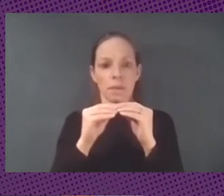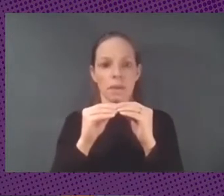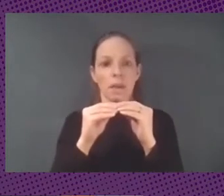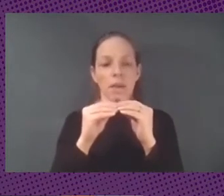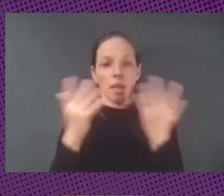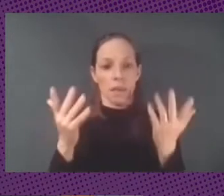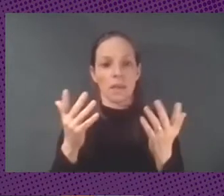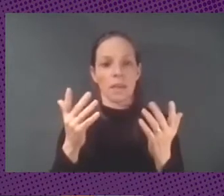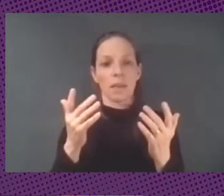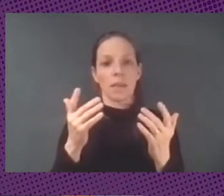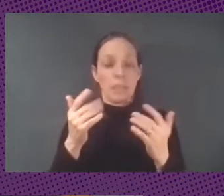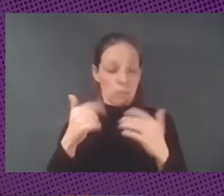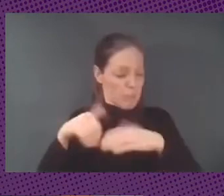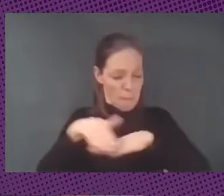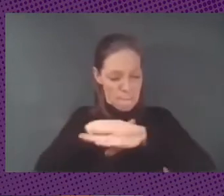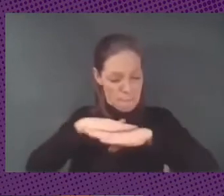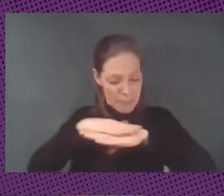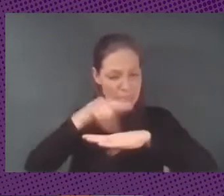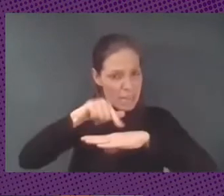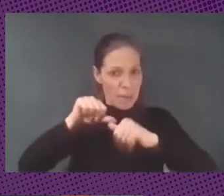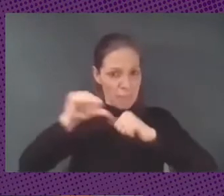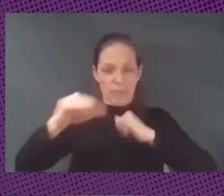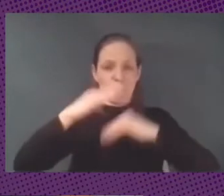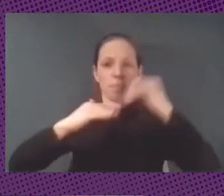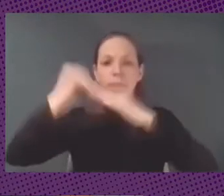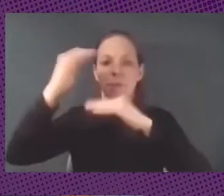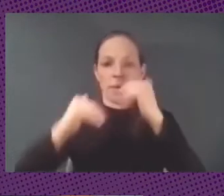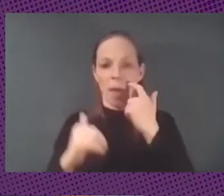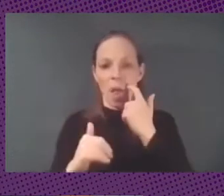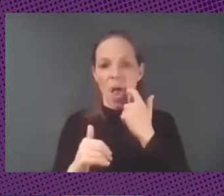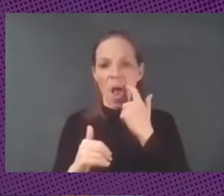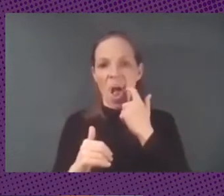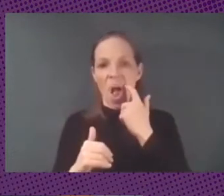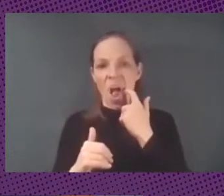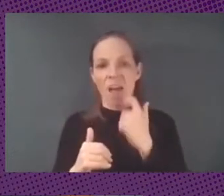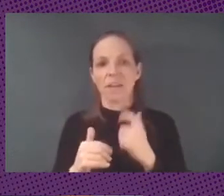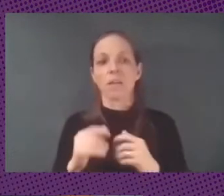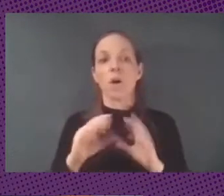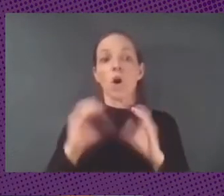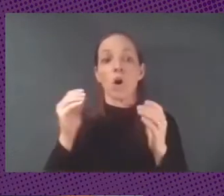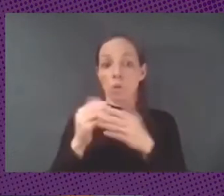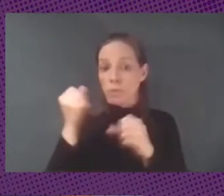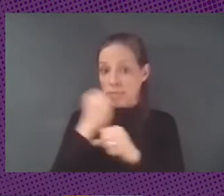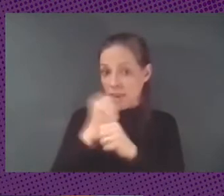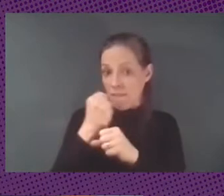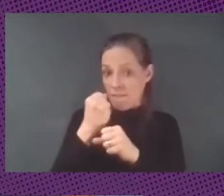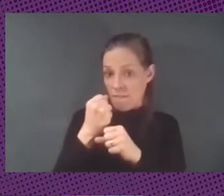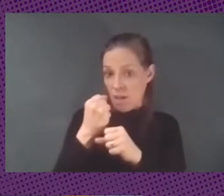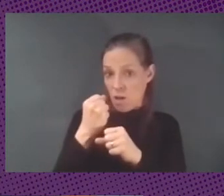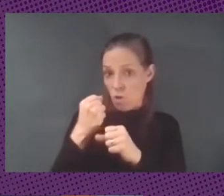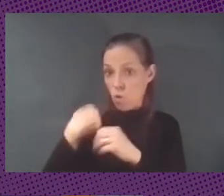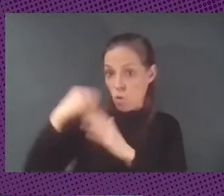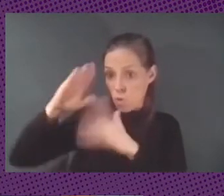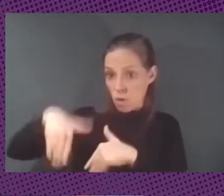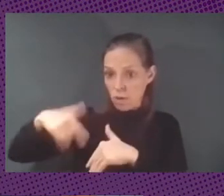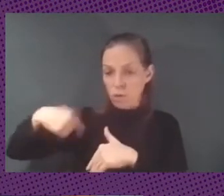escuchaba a varias expositoras en los grupos de trabajo anteriores reflexionar sobre que